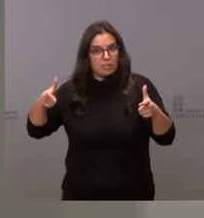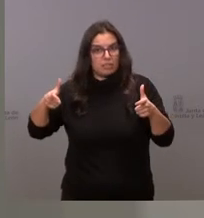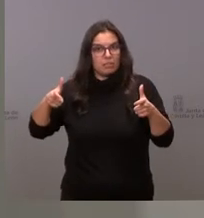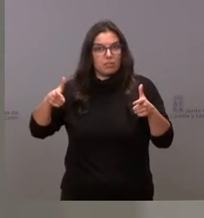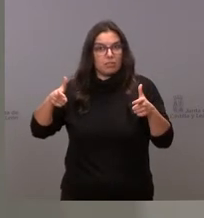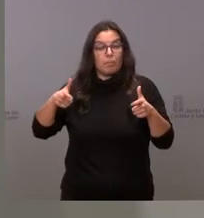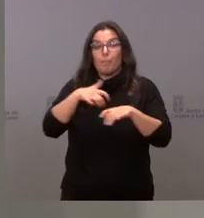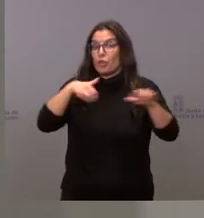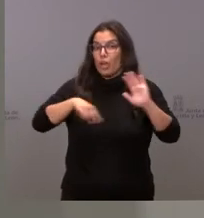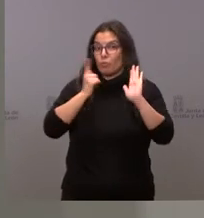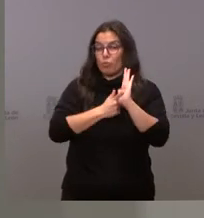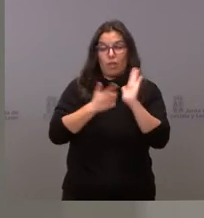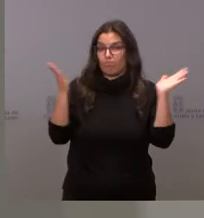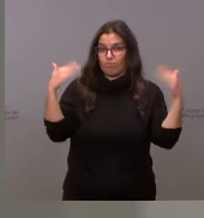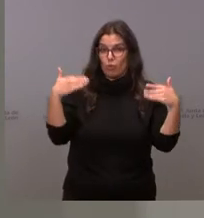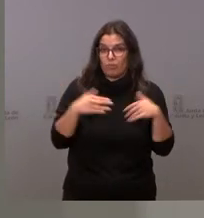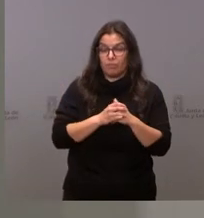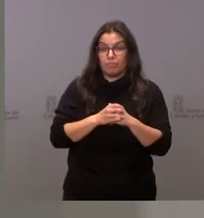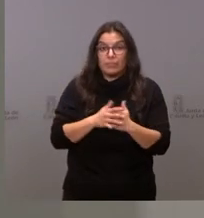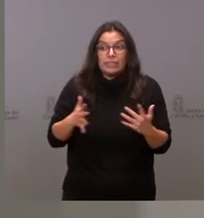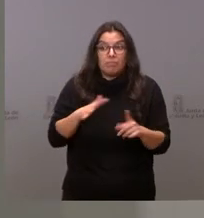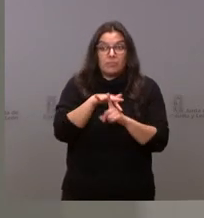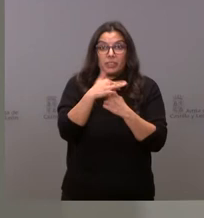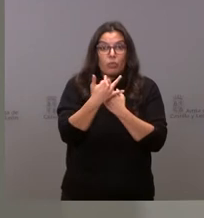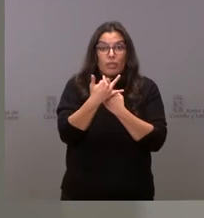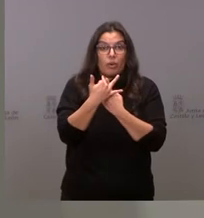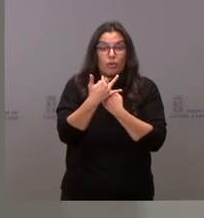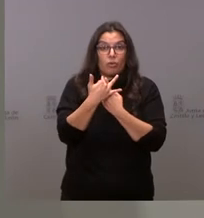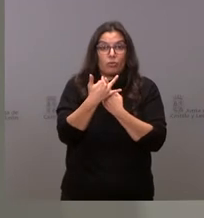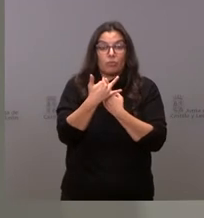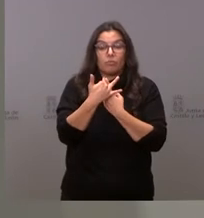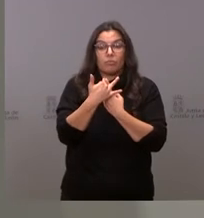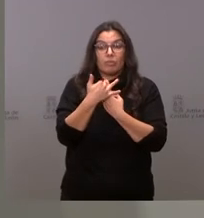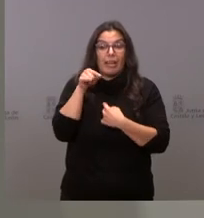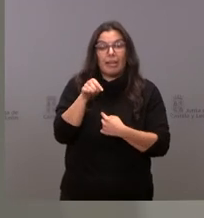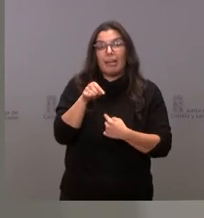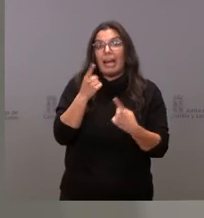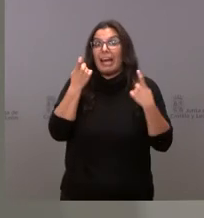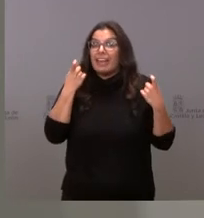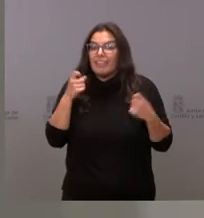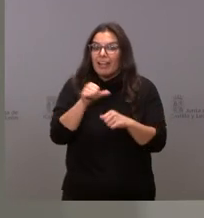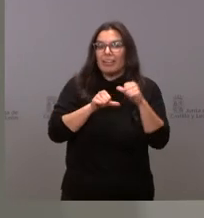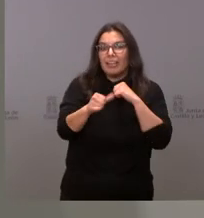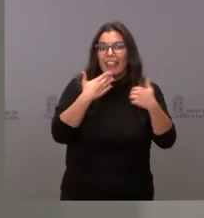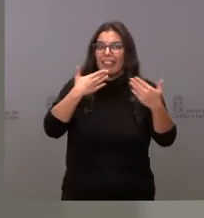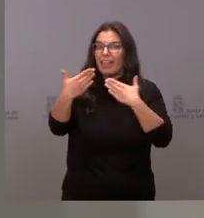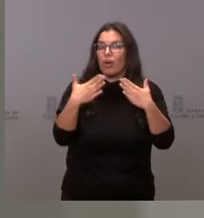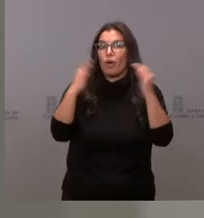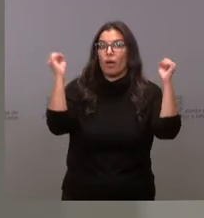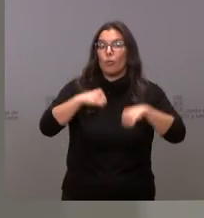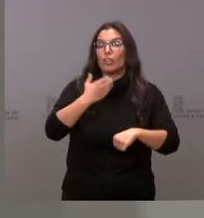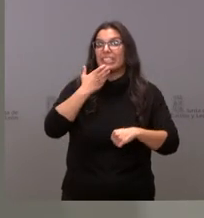absolutas y el escenario es un escenario en el que es necesario el diálogo y el acuerdo si hubiera